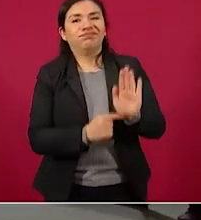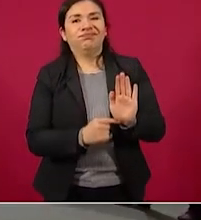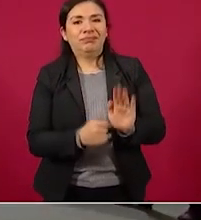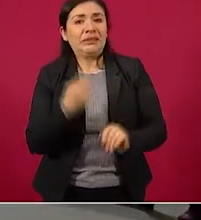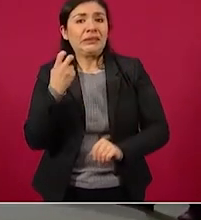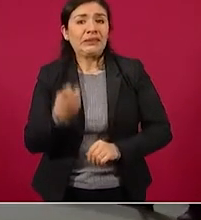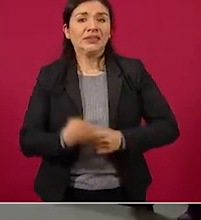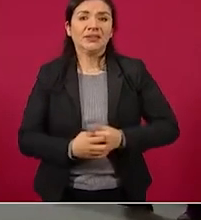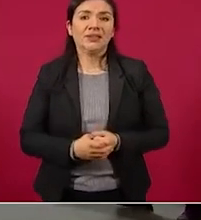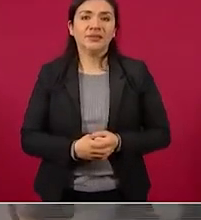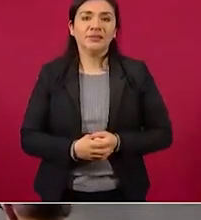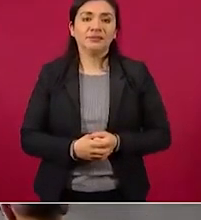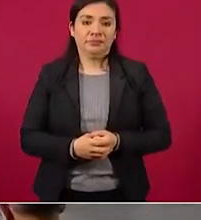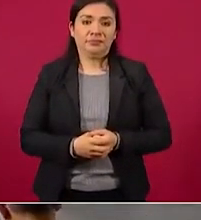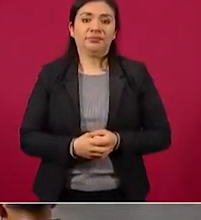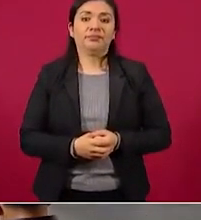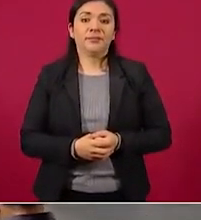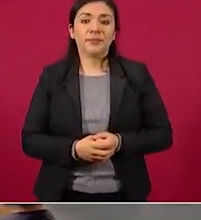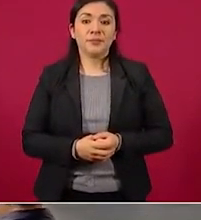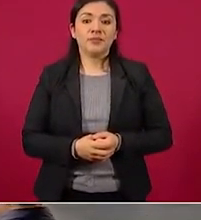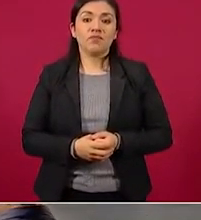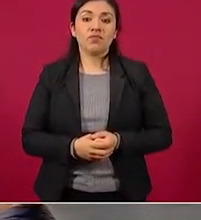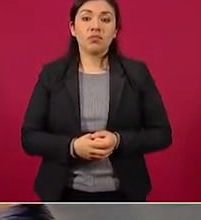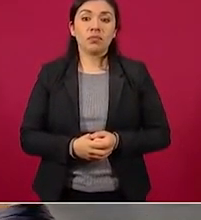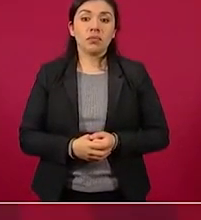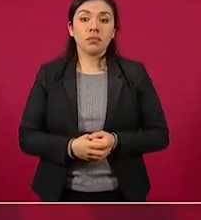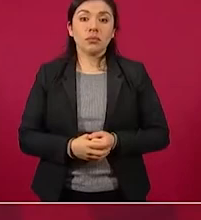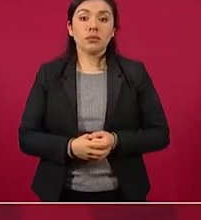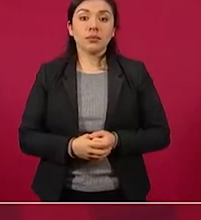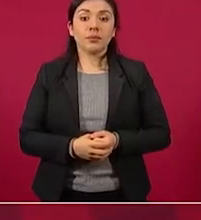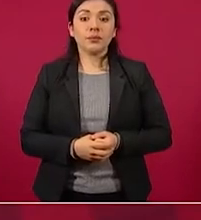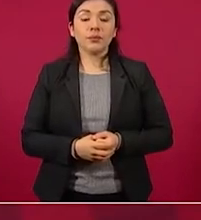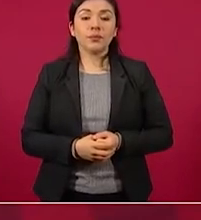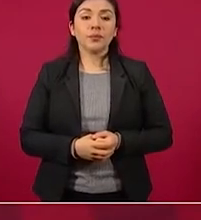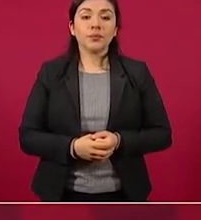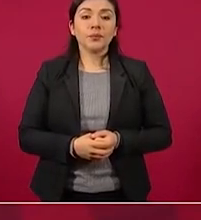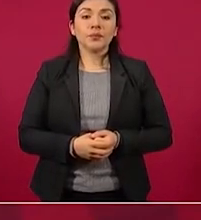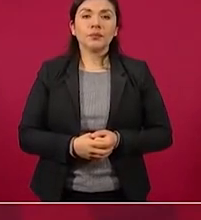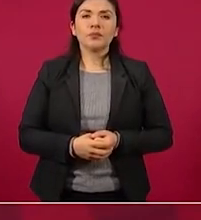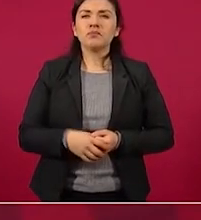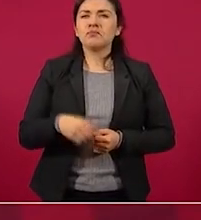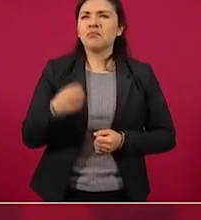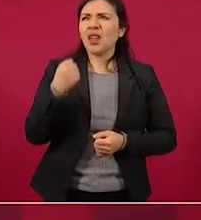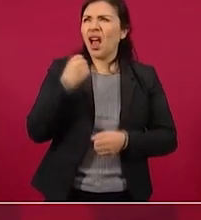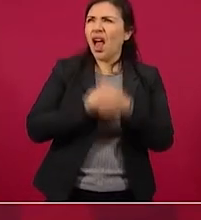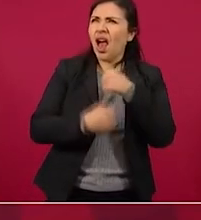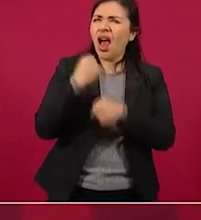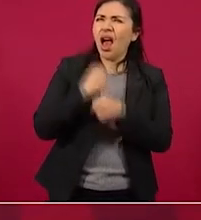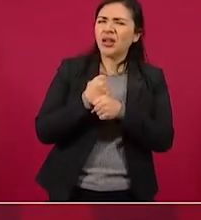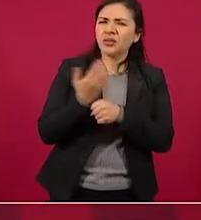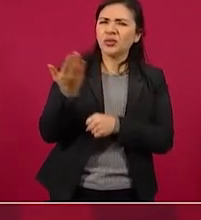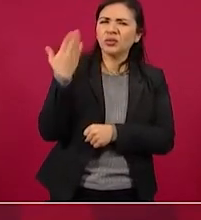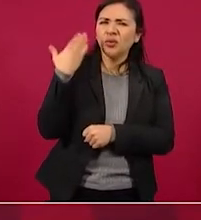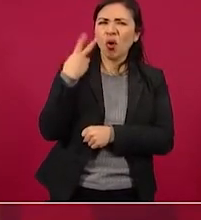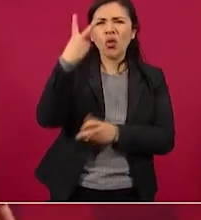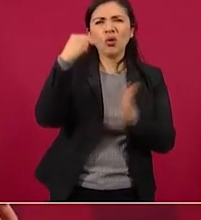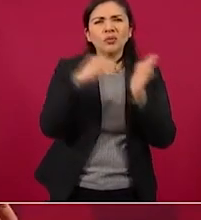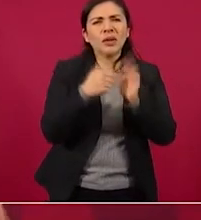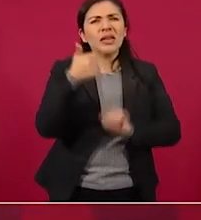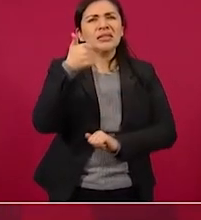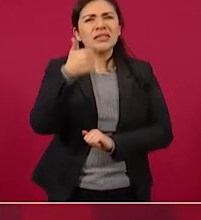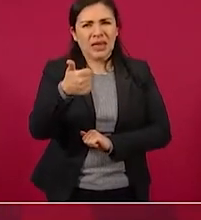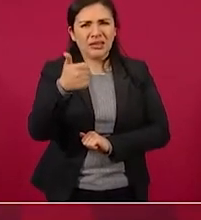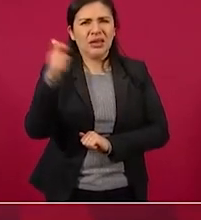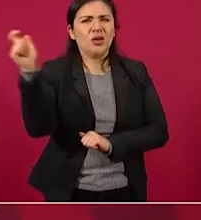Entonces, apabullan. En el 2006, el